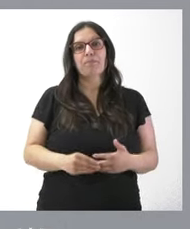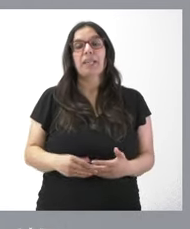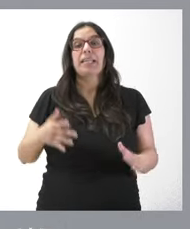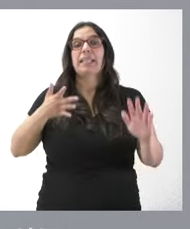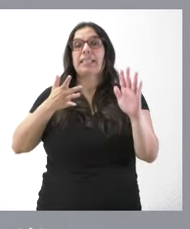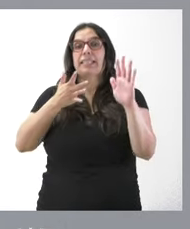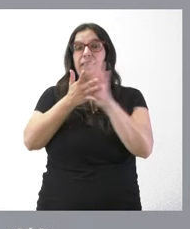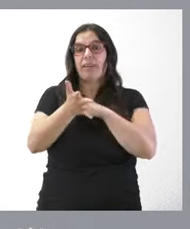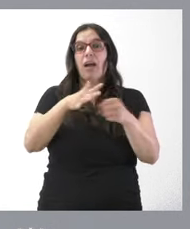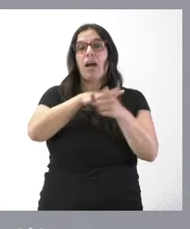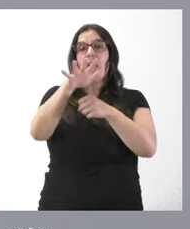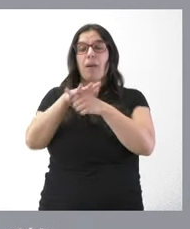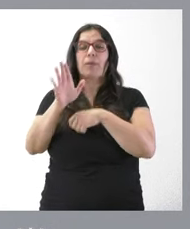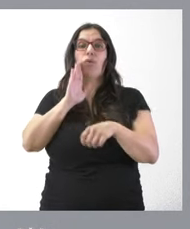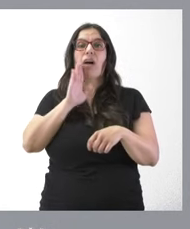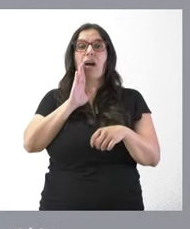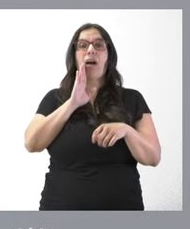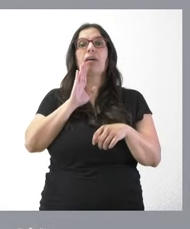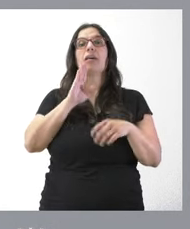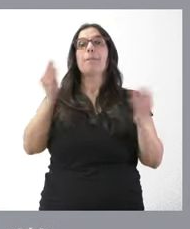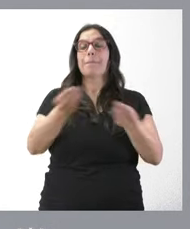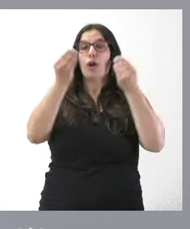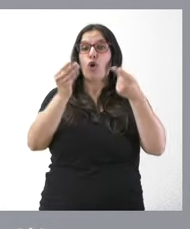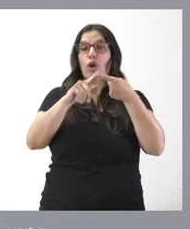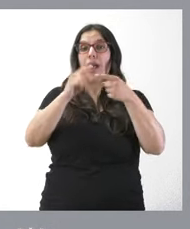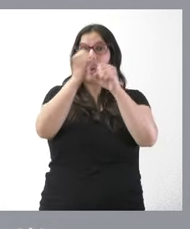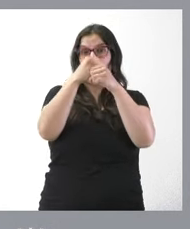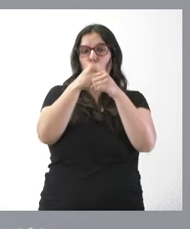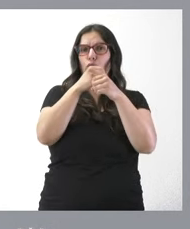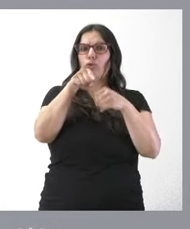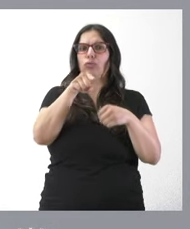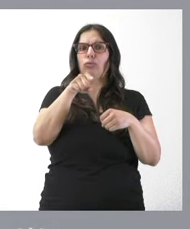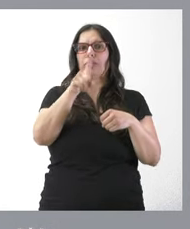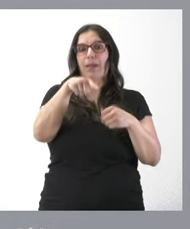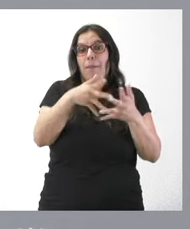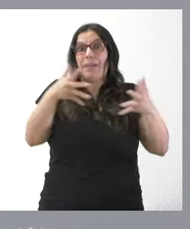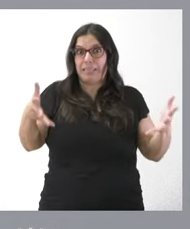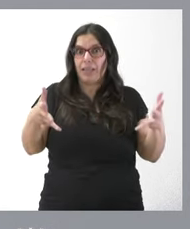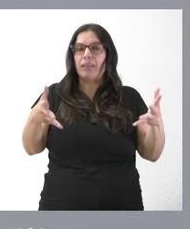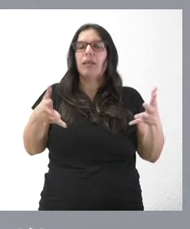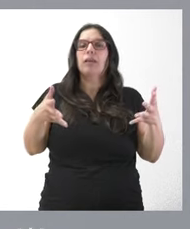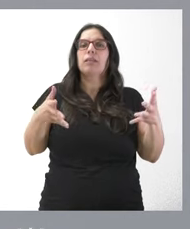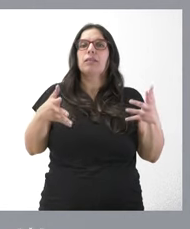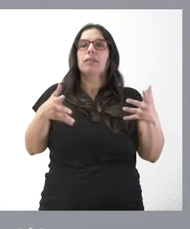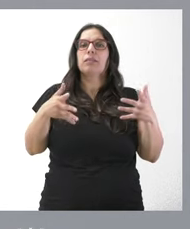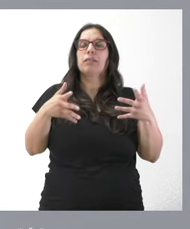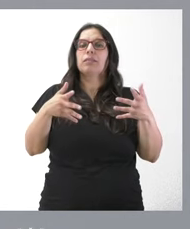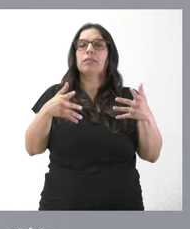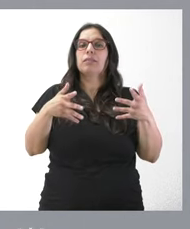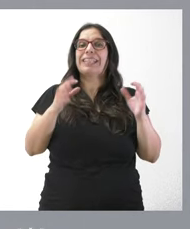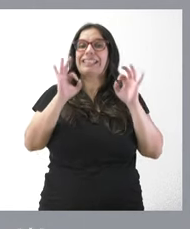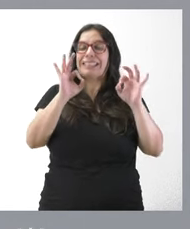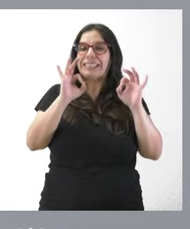entre los ámbitos de los que hablamos, la mejora de los laboratorios, que también ganan amplitud. Y,